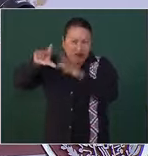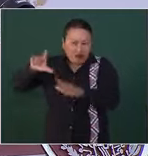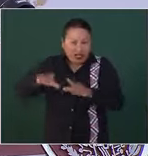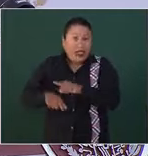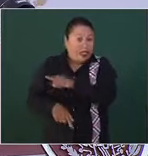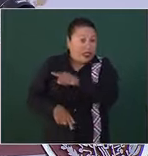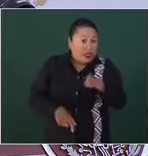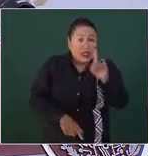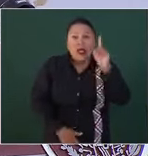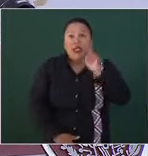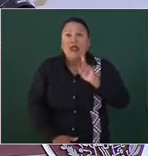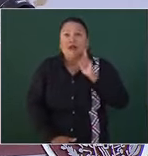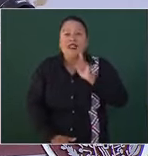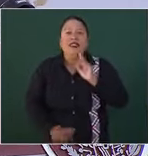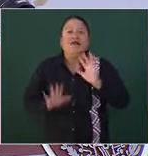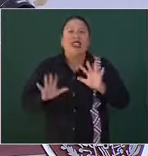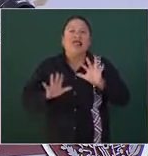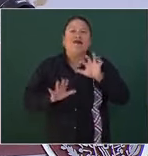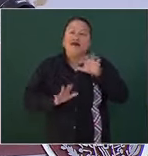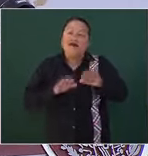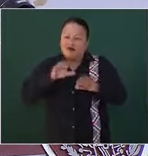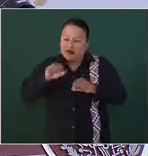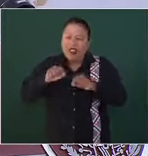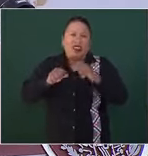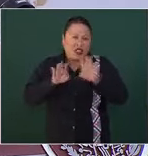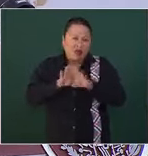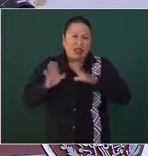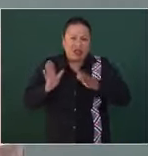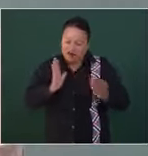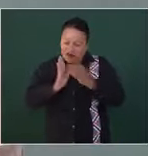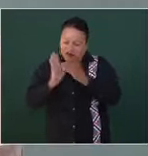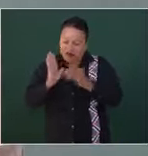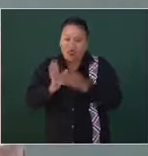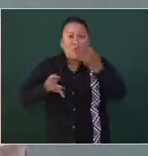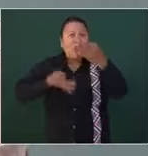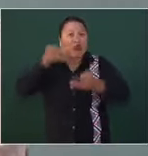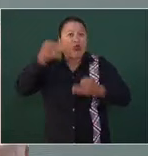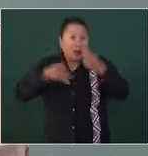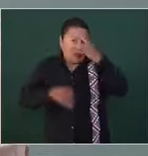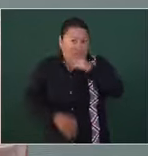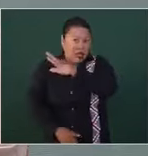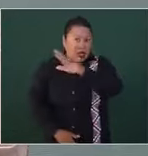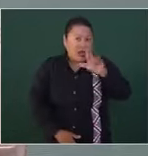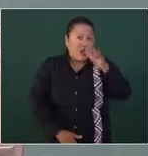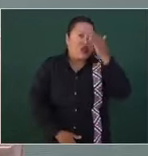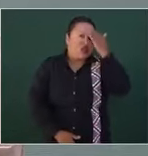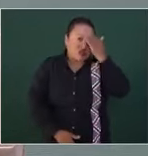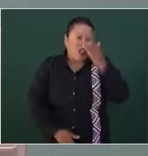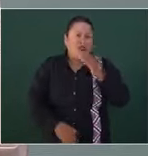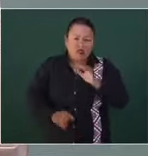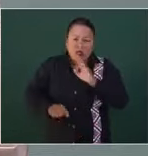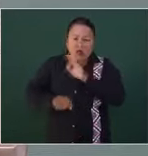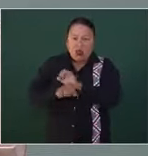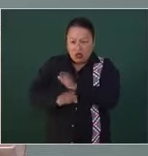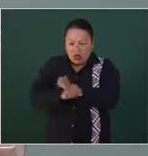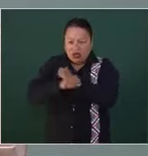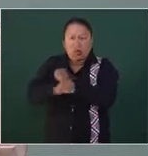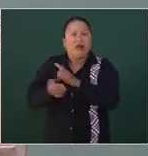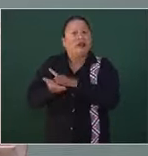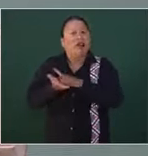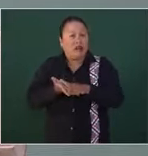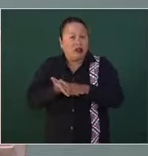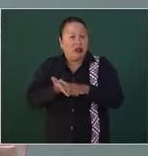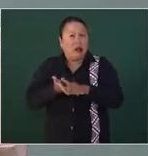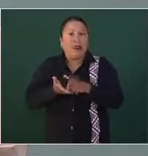mujeres hemos logrado construir un marco jurídico de reconocimiento y garantía de nuestros derechos,